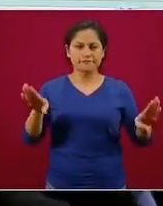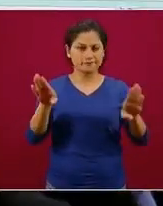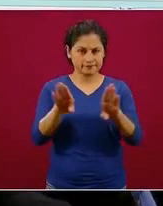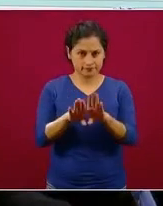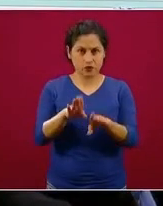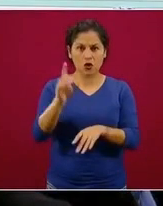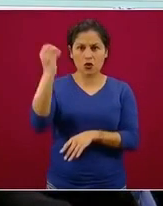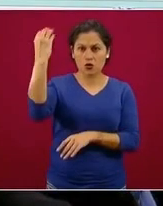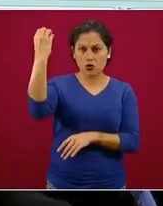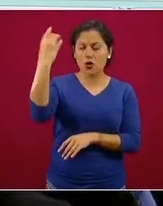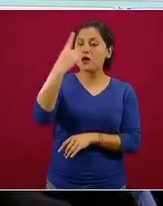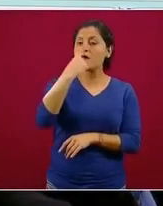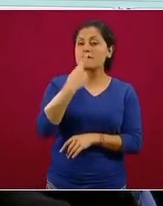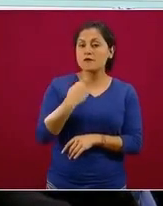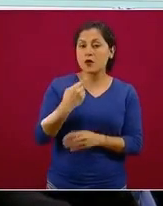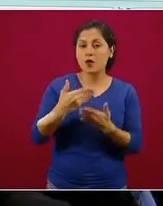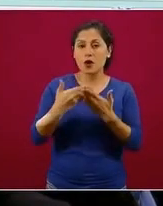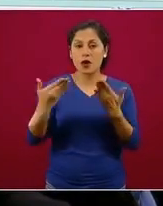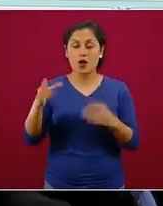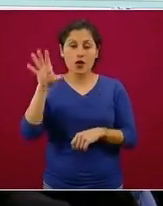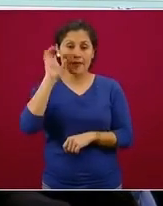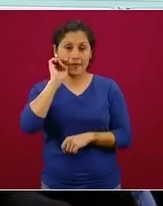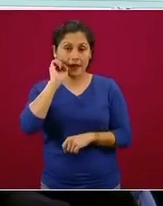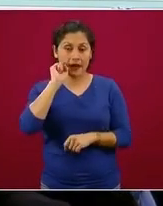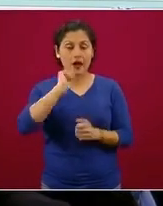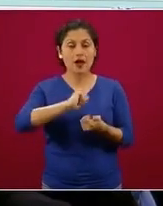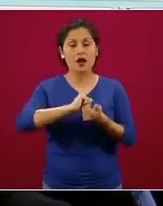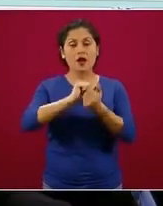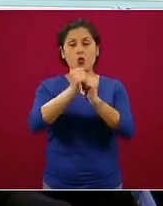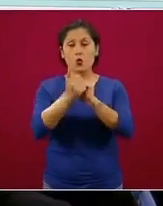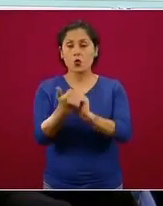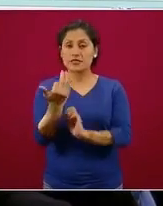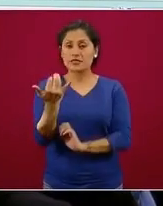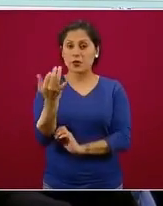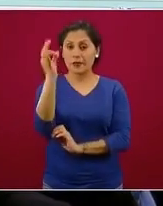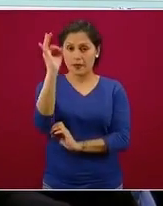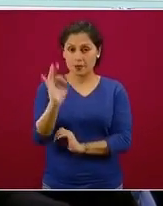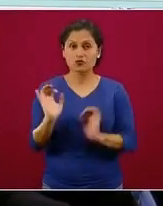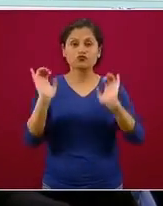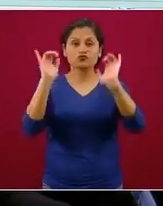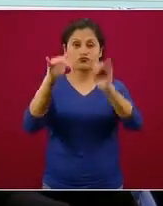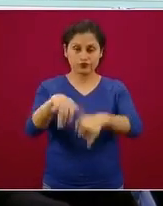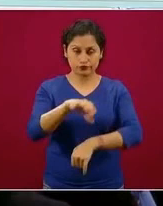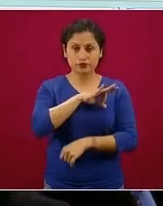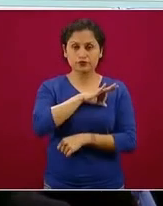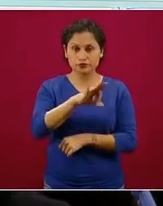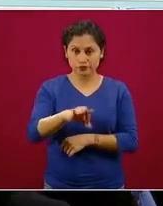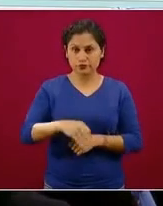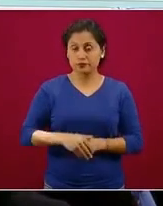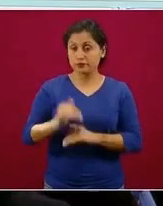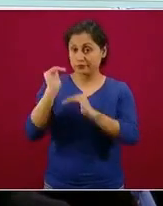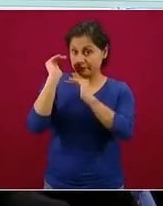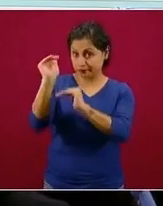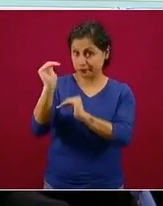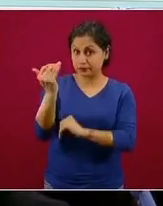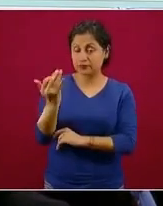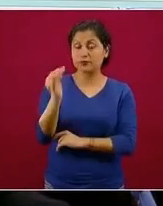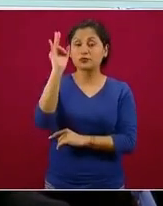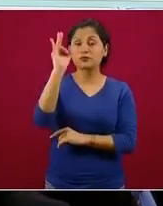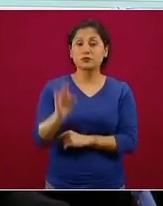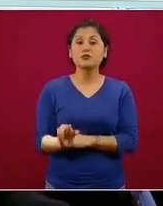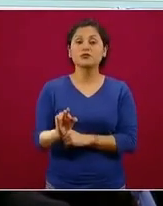y empezamos con 50 por ciento en naranja y hemos puesto la recomendación que sea